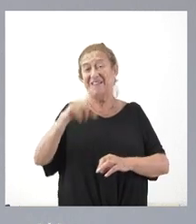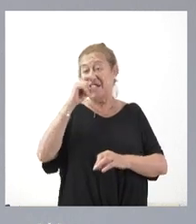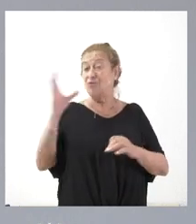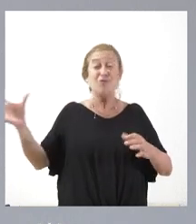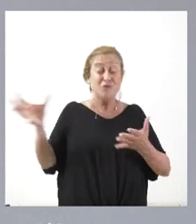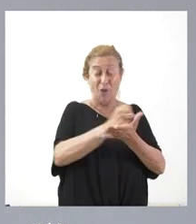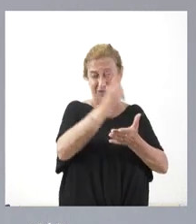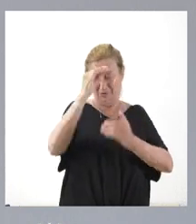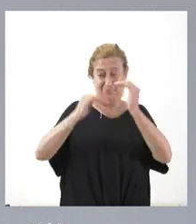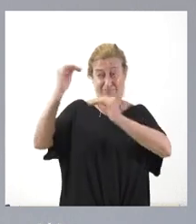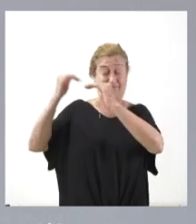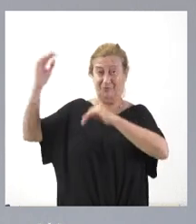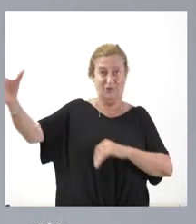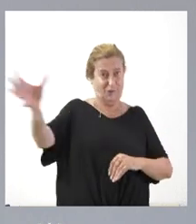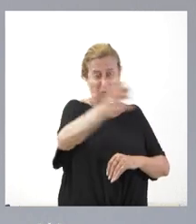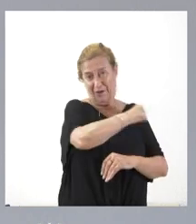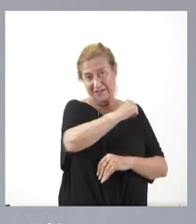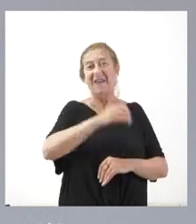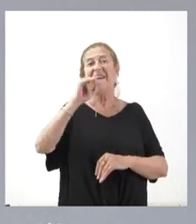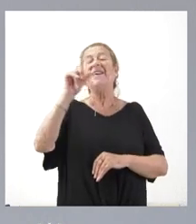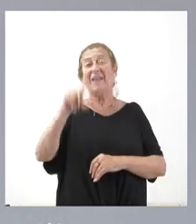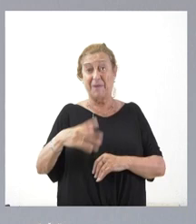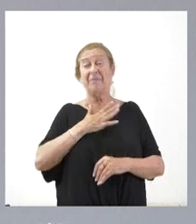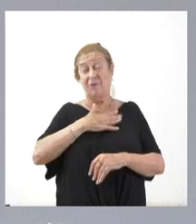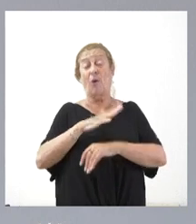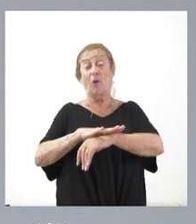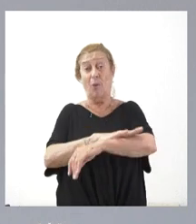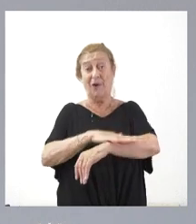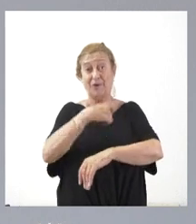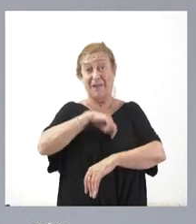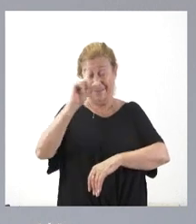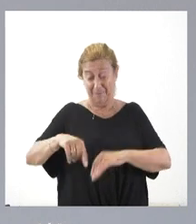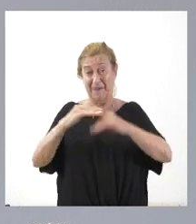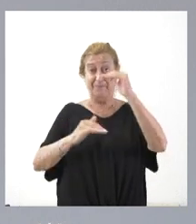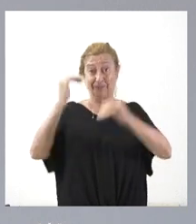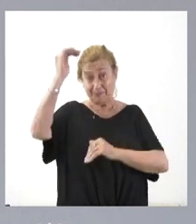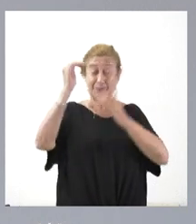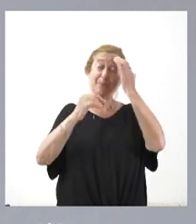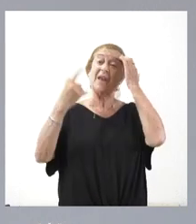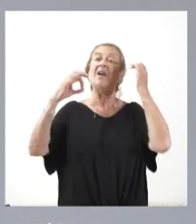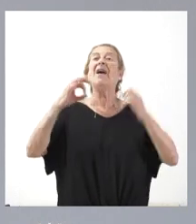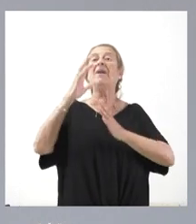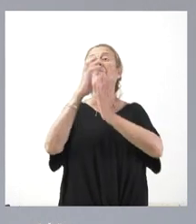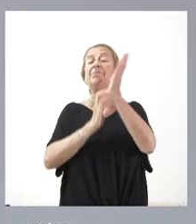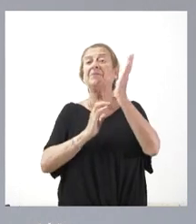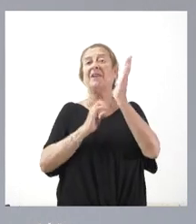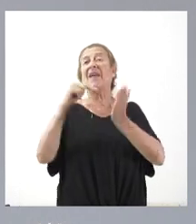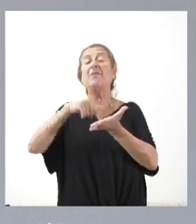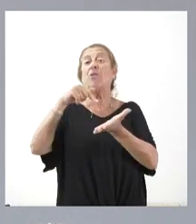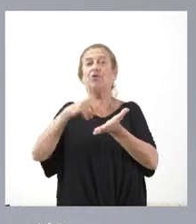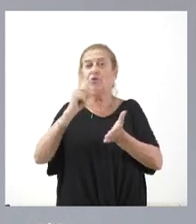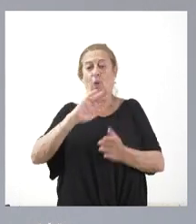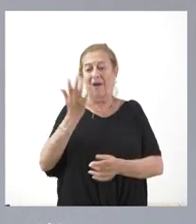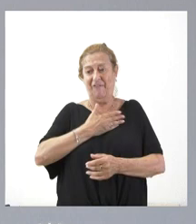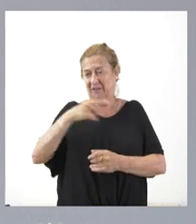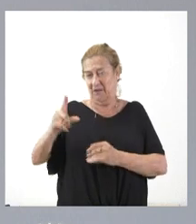las comunidades autónomas y también el propio Gobierno de la Nación. Naturalmente, la reducción de impuestos no afecta a esta variable, porque